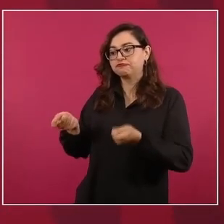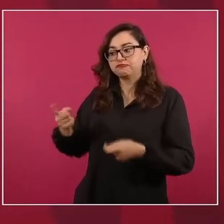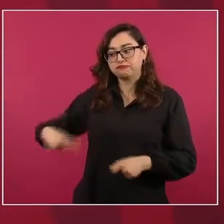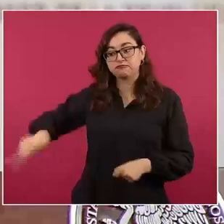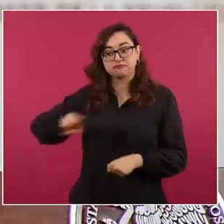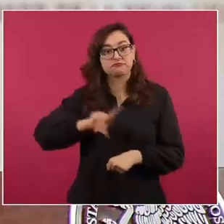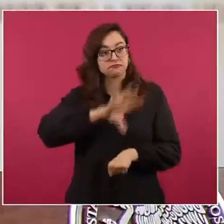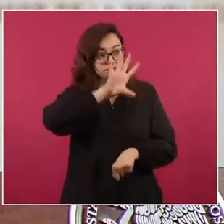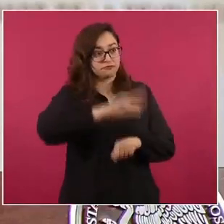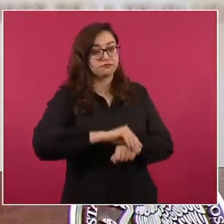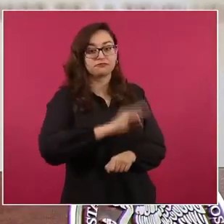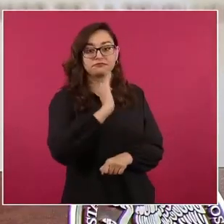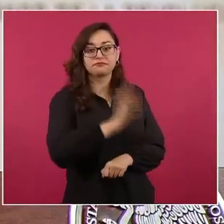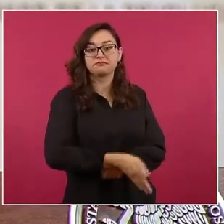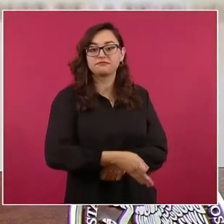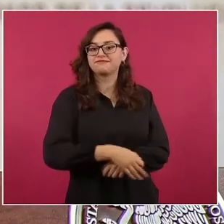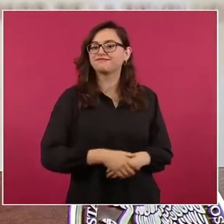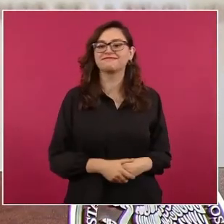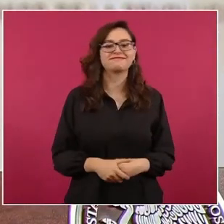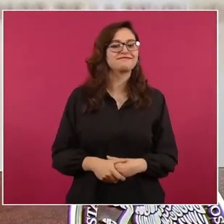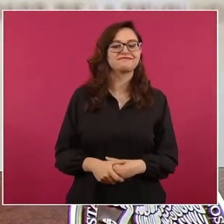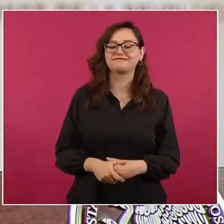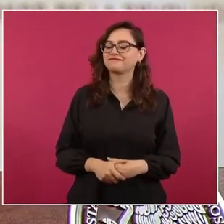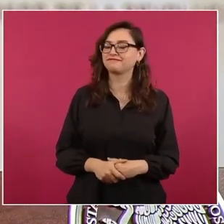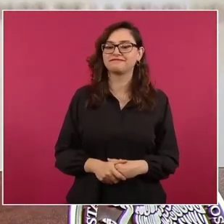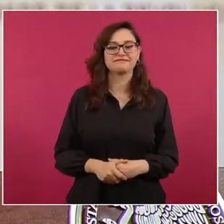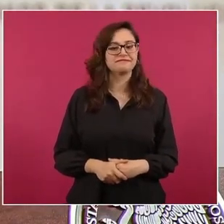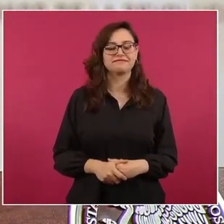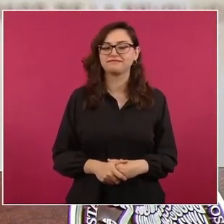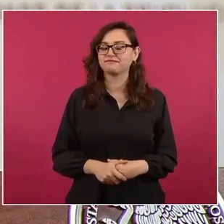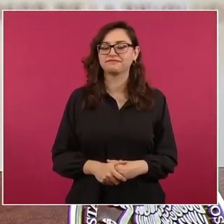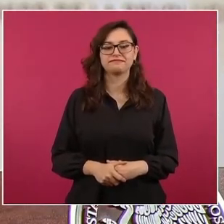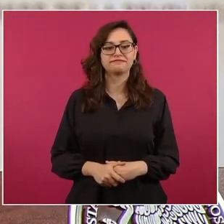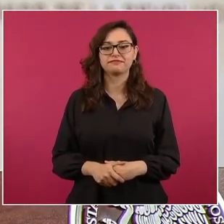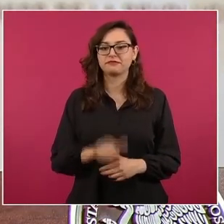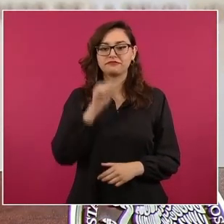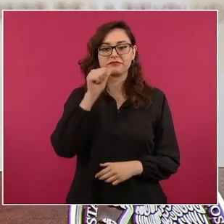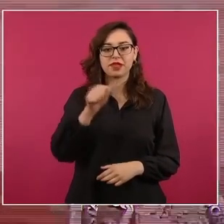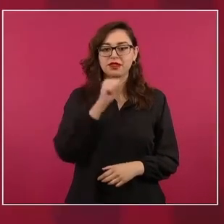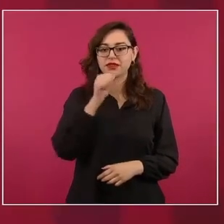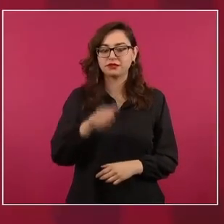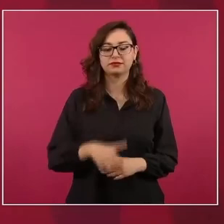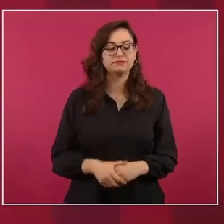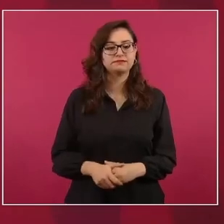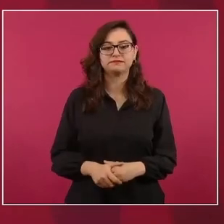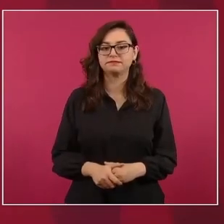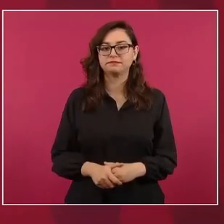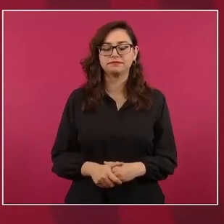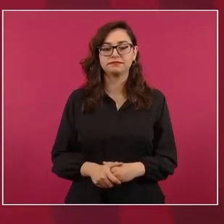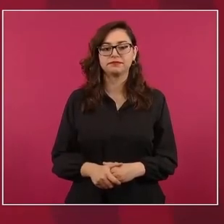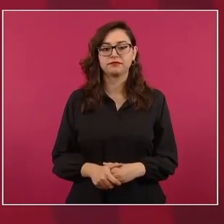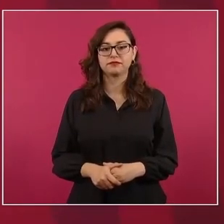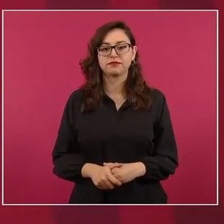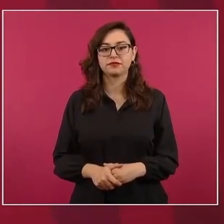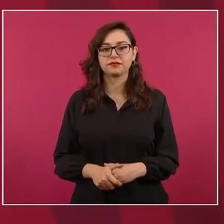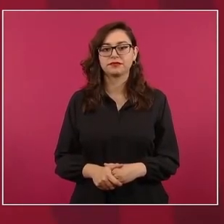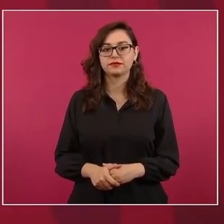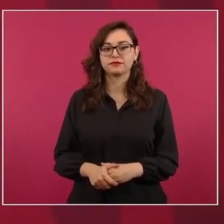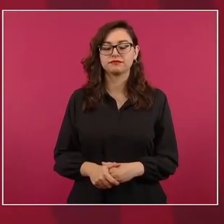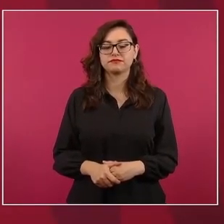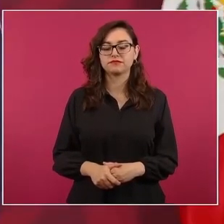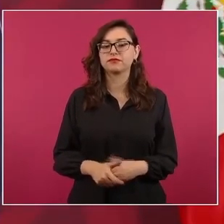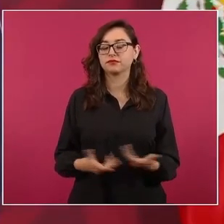ejército de ningún país extranjero, este es un ejército